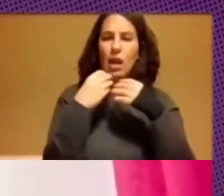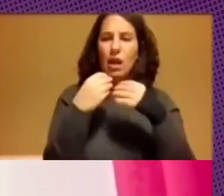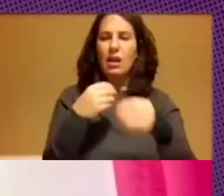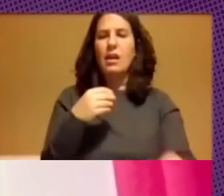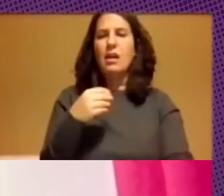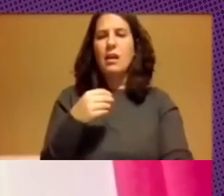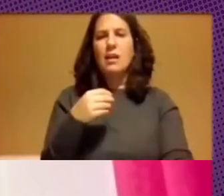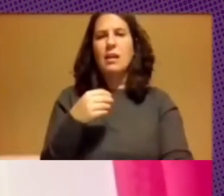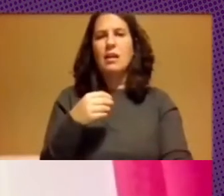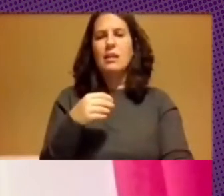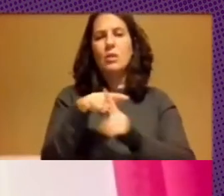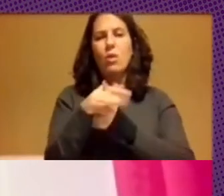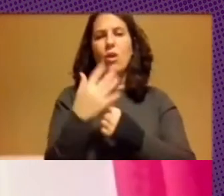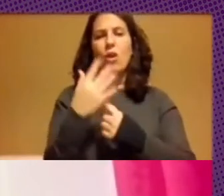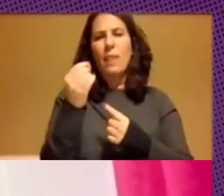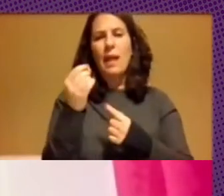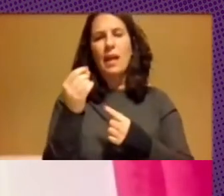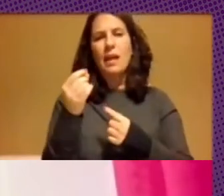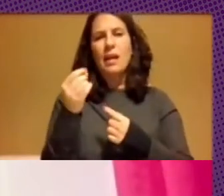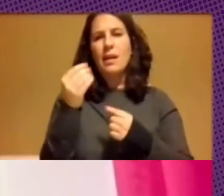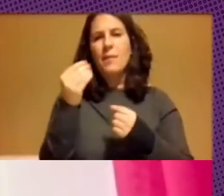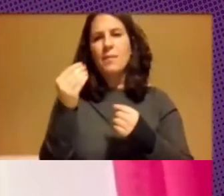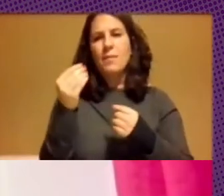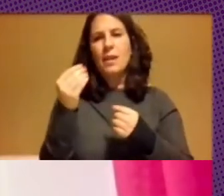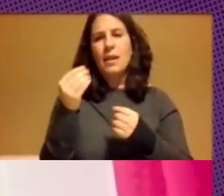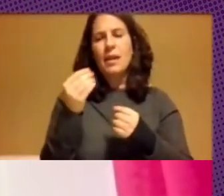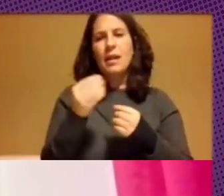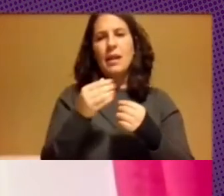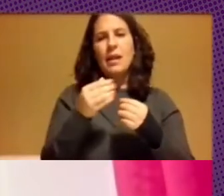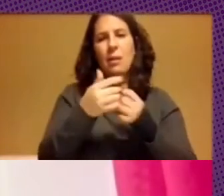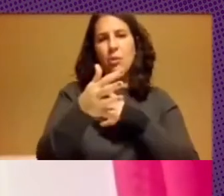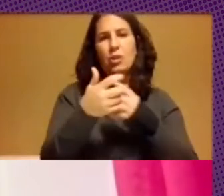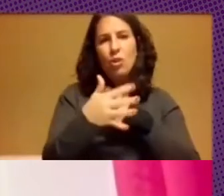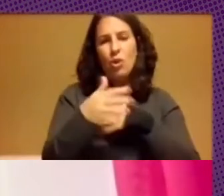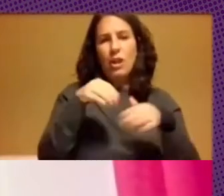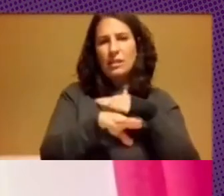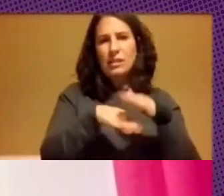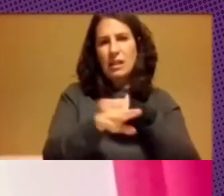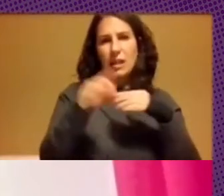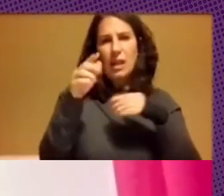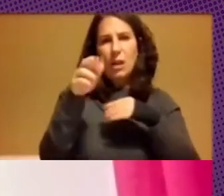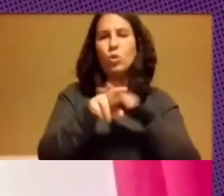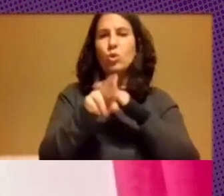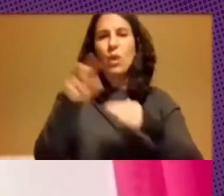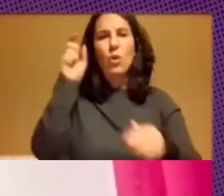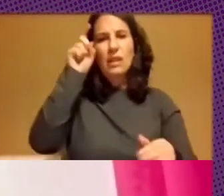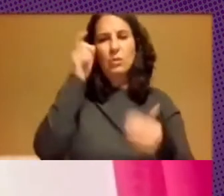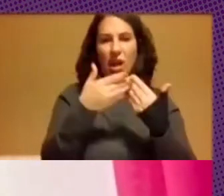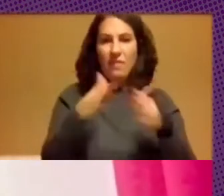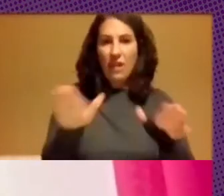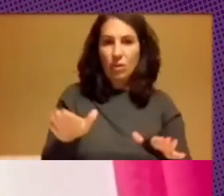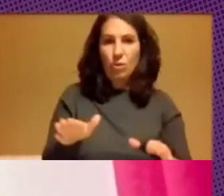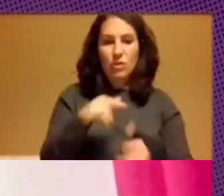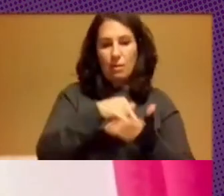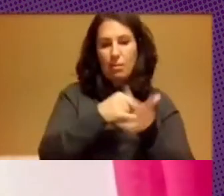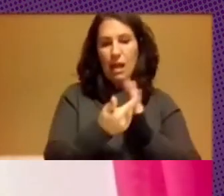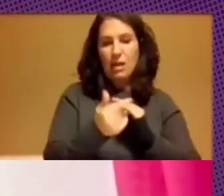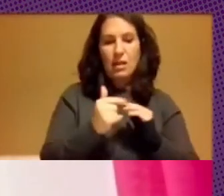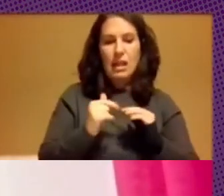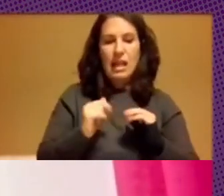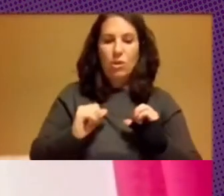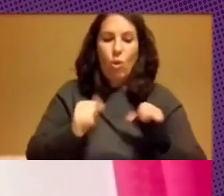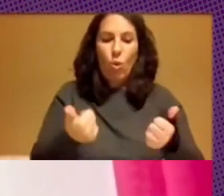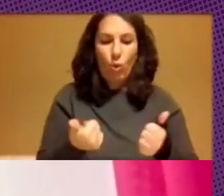de los repositorios de recursos educativos abiertos que dispone este plan y si acaso nos puede dar una primera introducción sobre